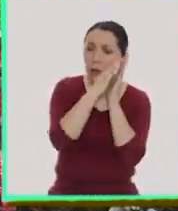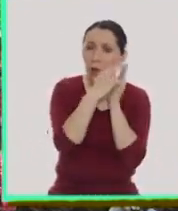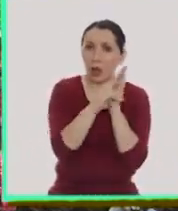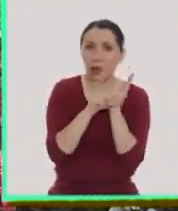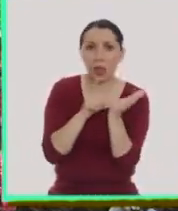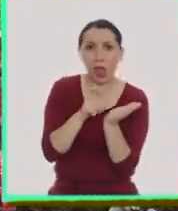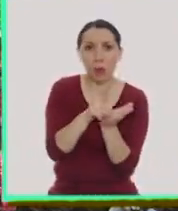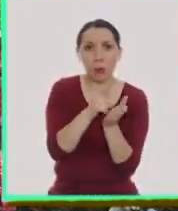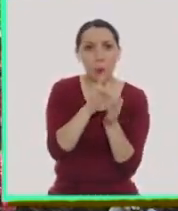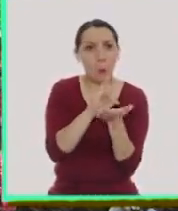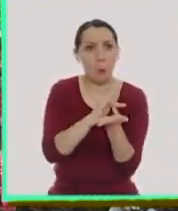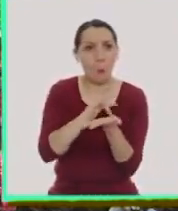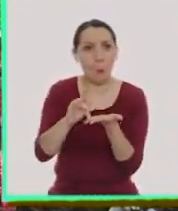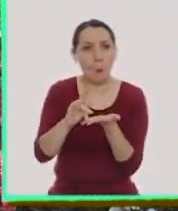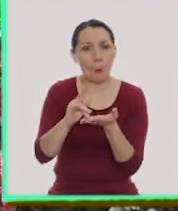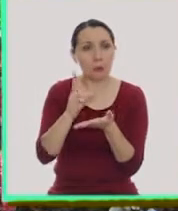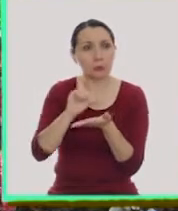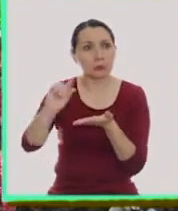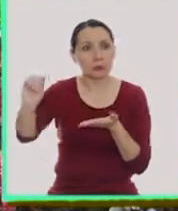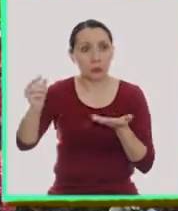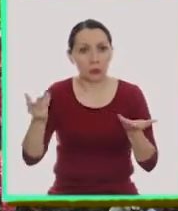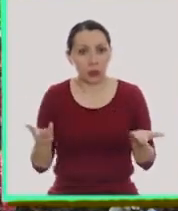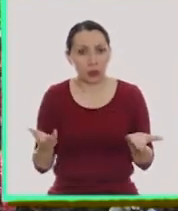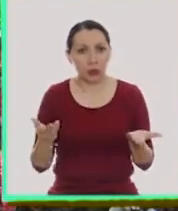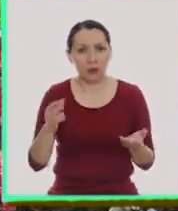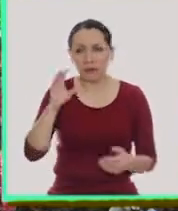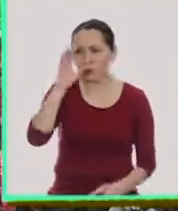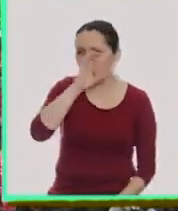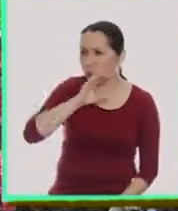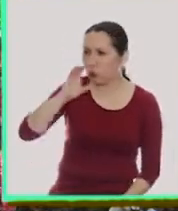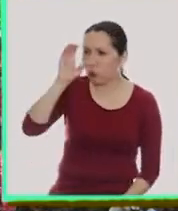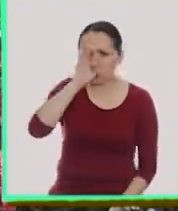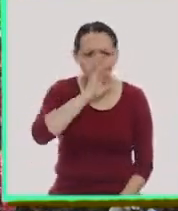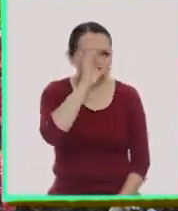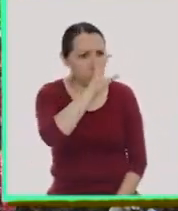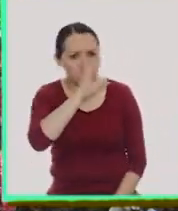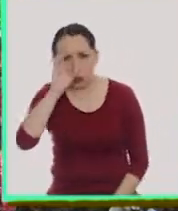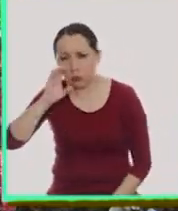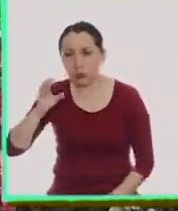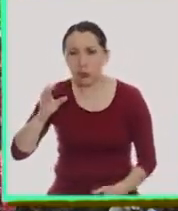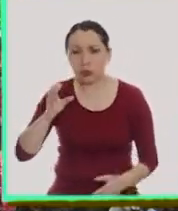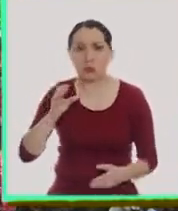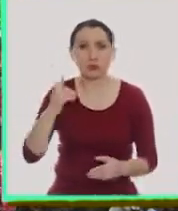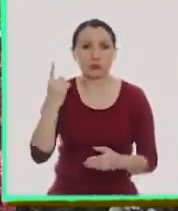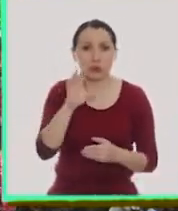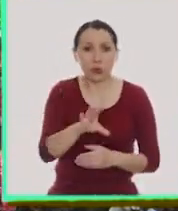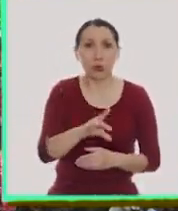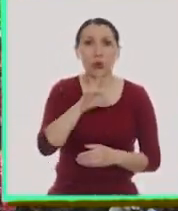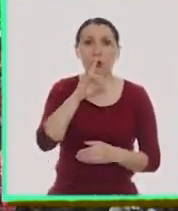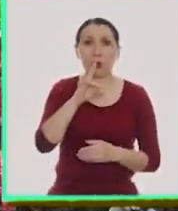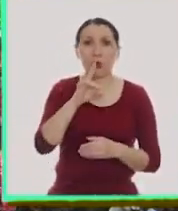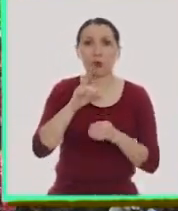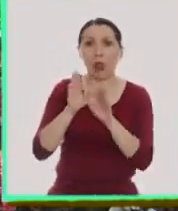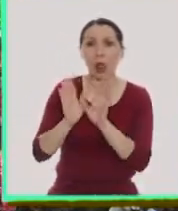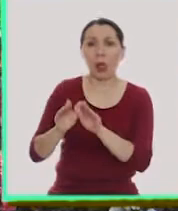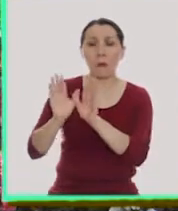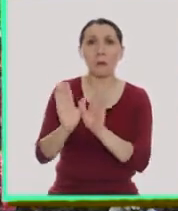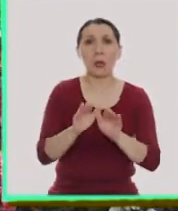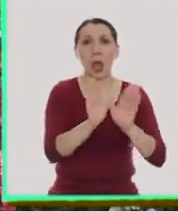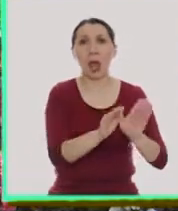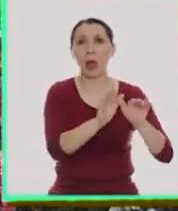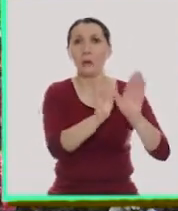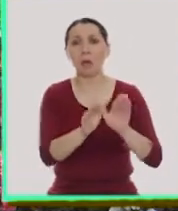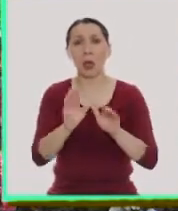cama de Lucy estaba vacía y ella no estaba. La busqué por todos lados y solo encontré una